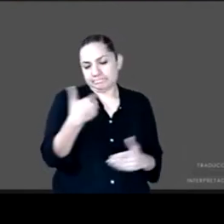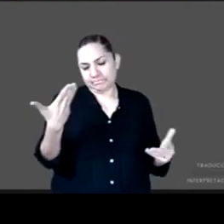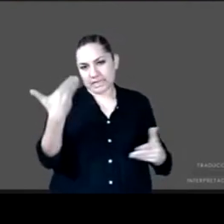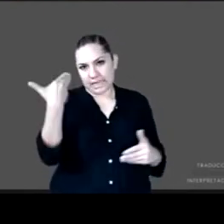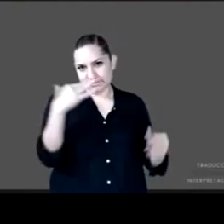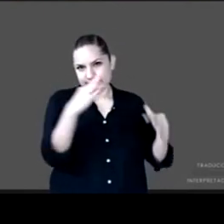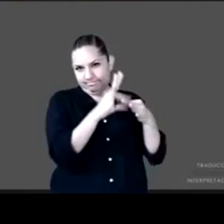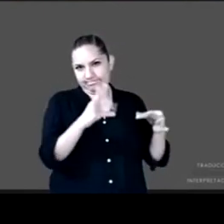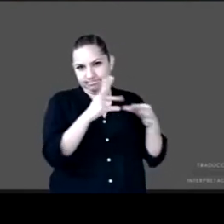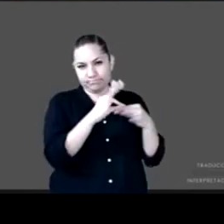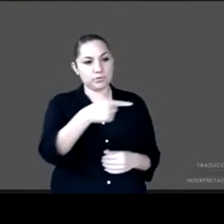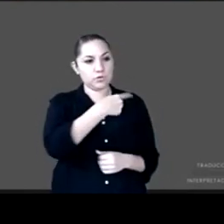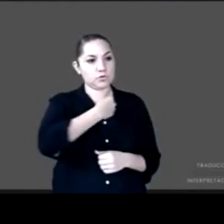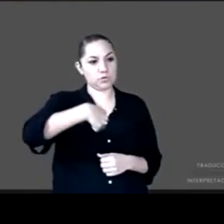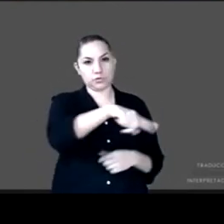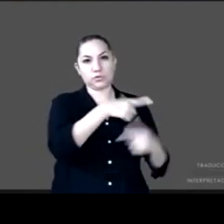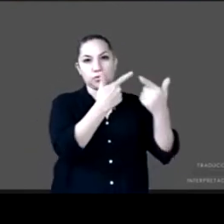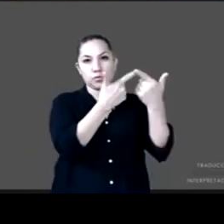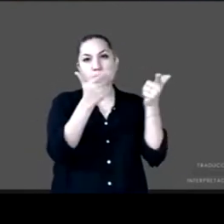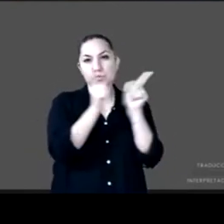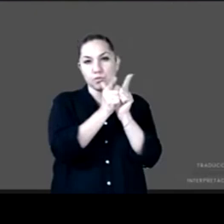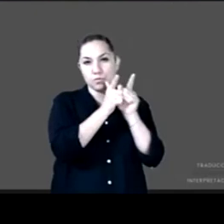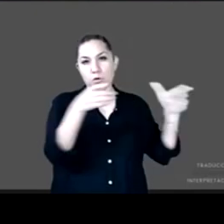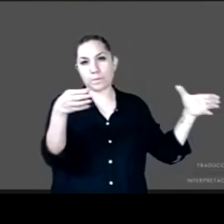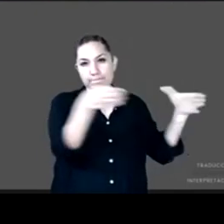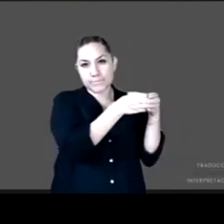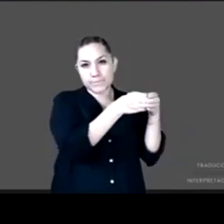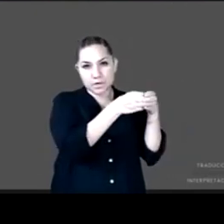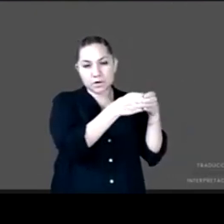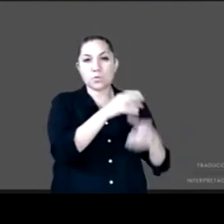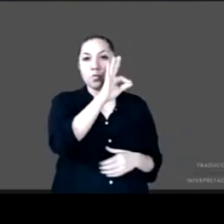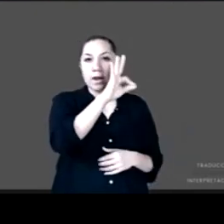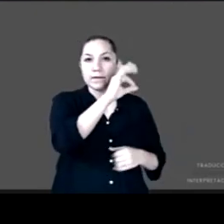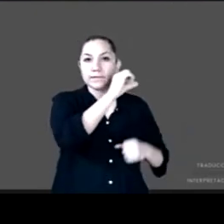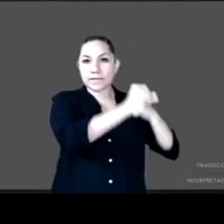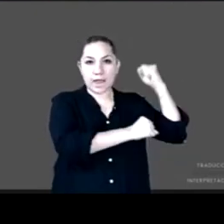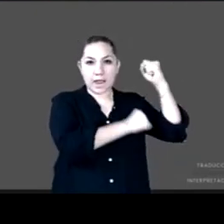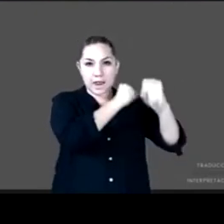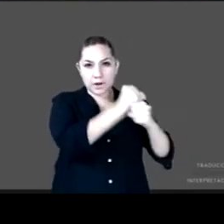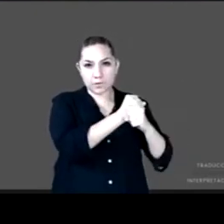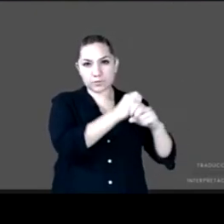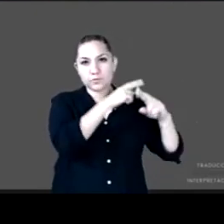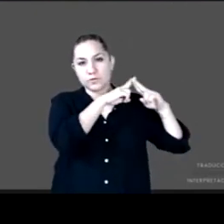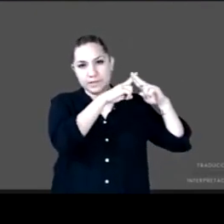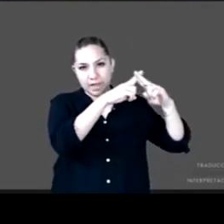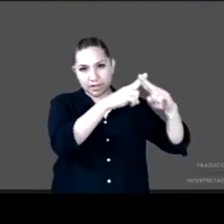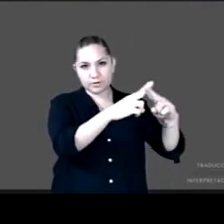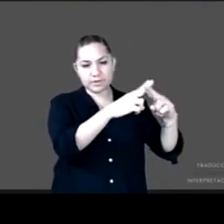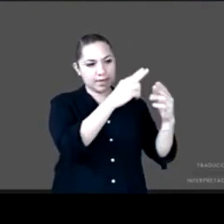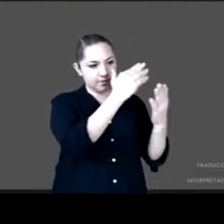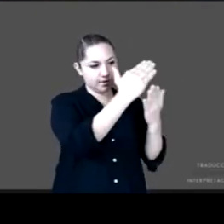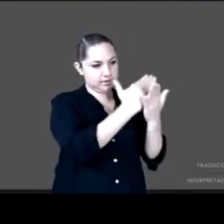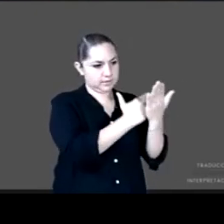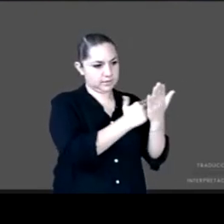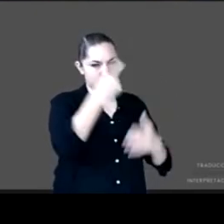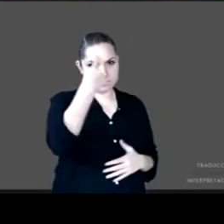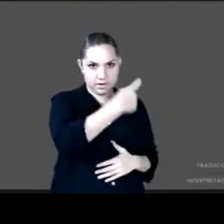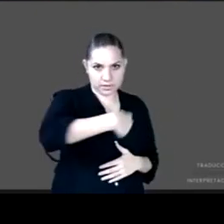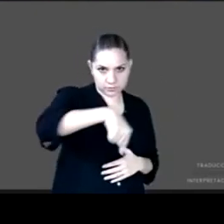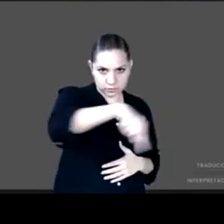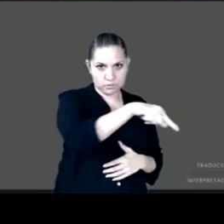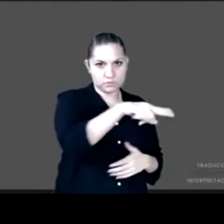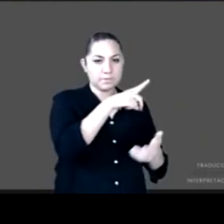lleva casi 40 años trabajando en el país y a nivel comunitario precisamente en las poblaciones de mayor vulnerabilidad